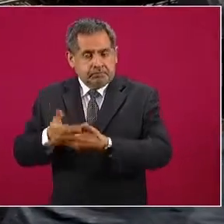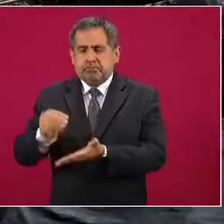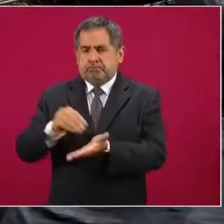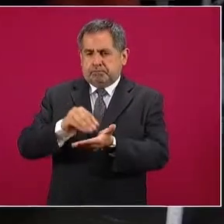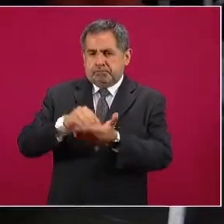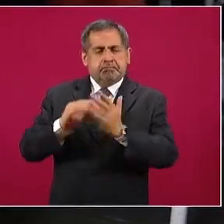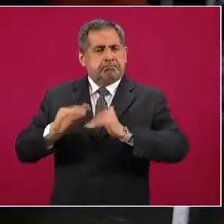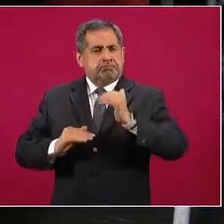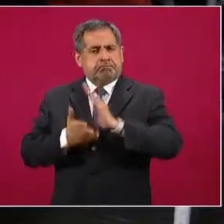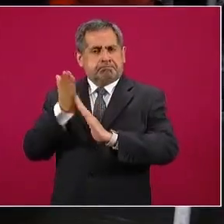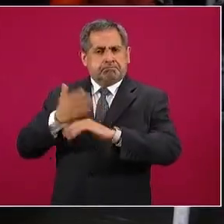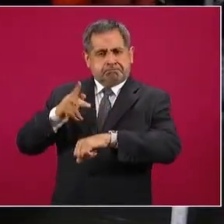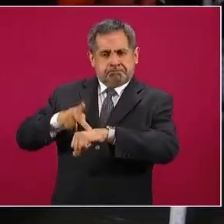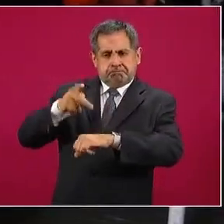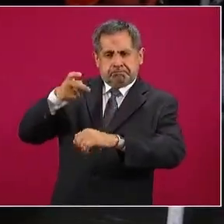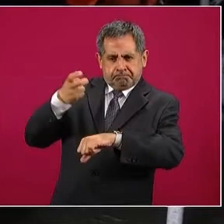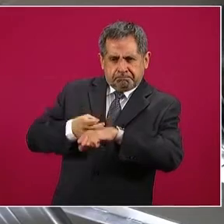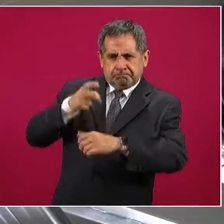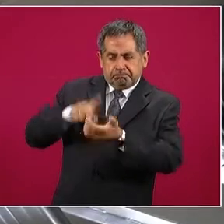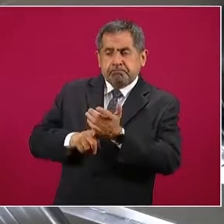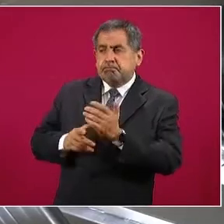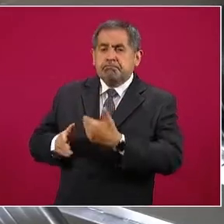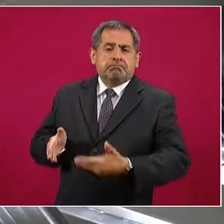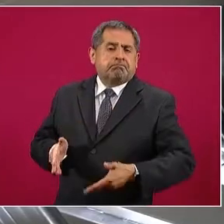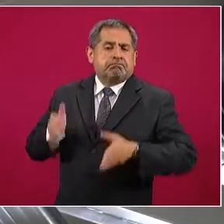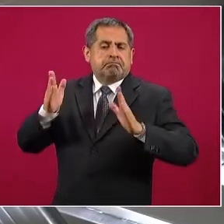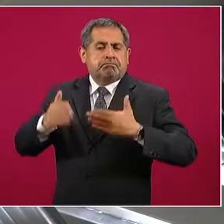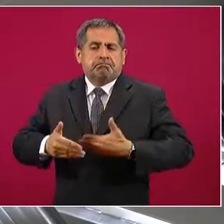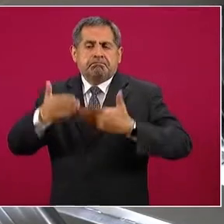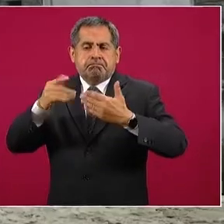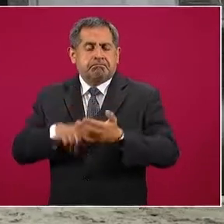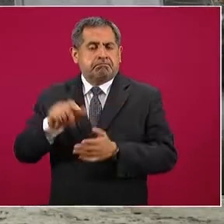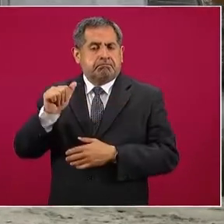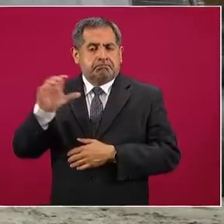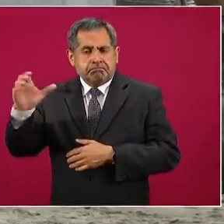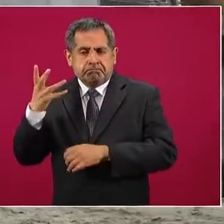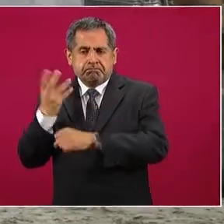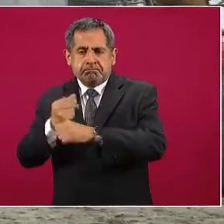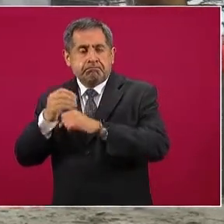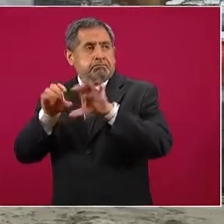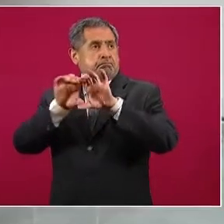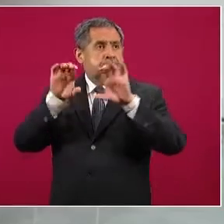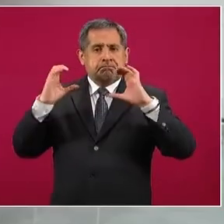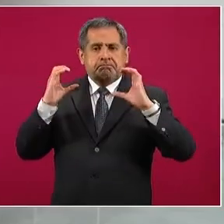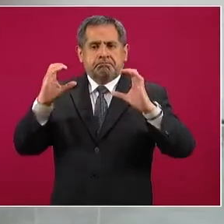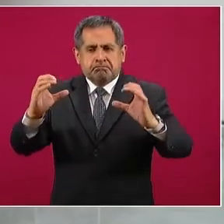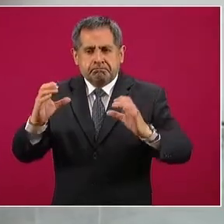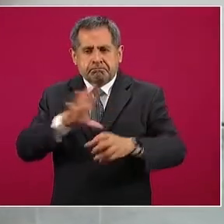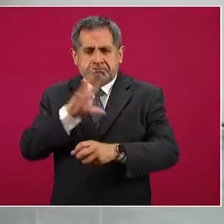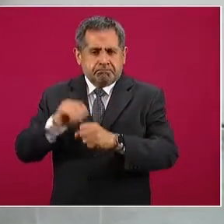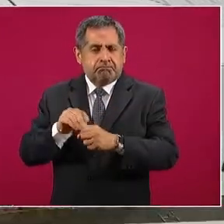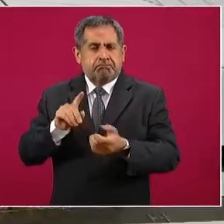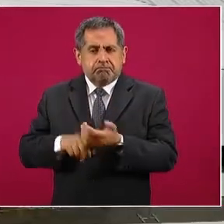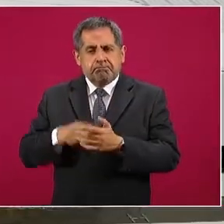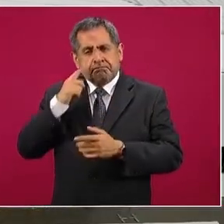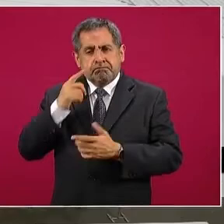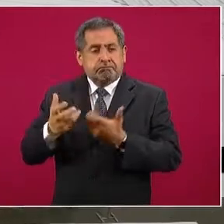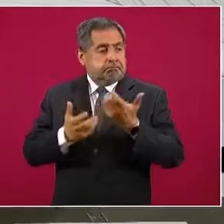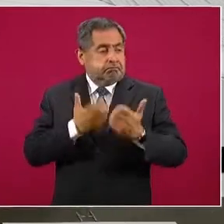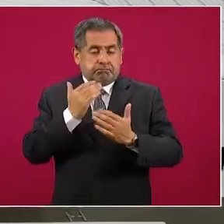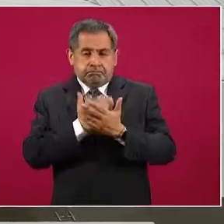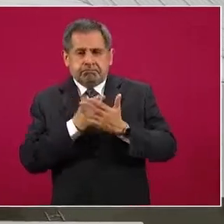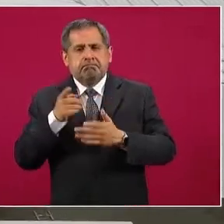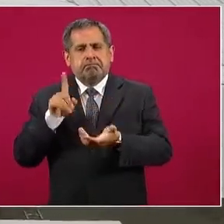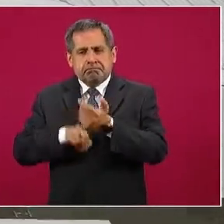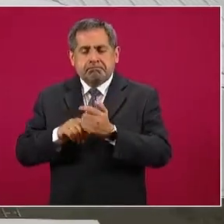la construcción de cimentaciones, levantamiento de muros, instalación de aire acondicionado, drenaje de los edificios salvaguarda, contraincendio, mantenimiento